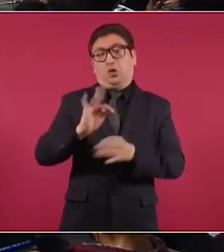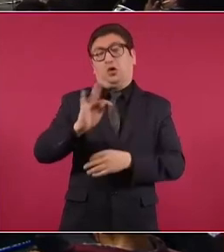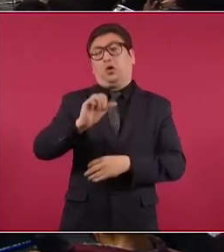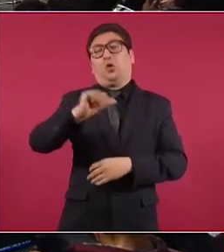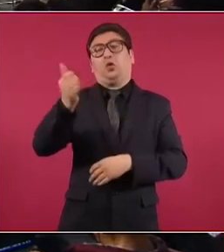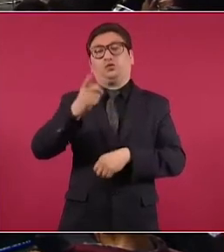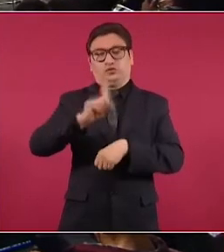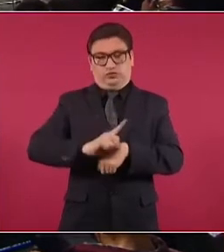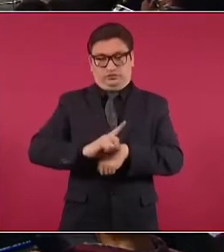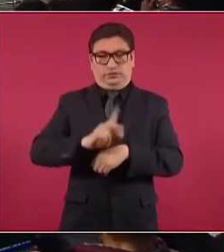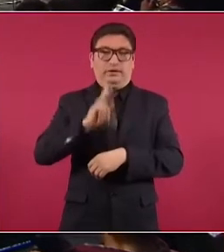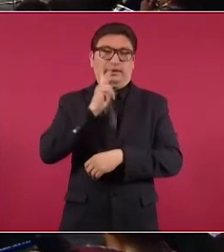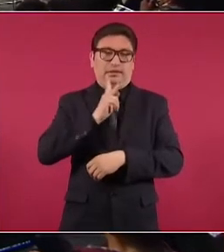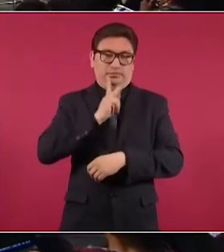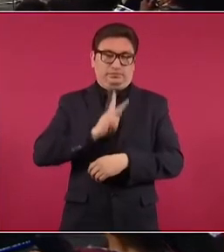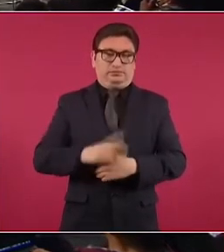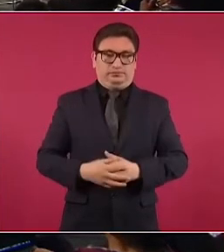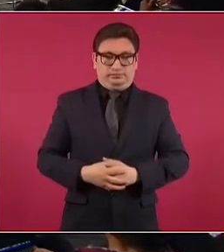nada más que hay que